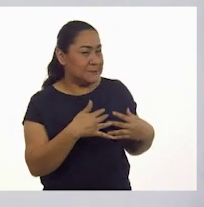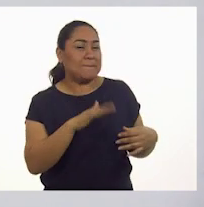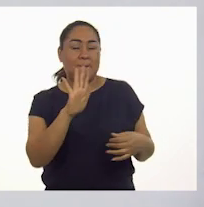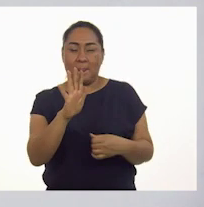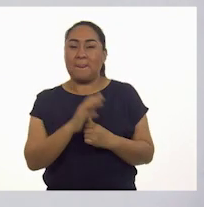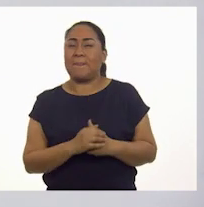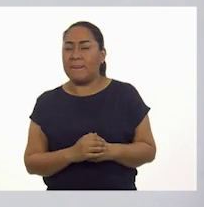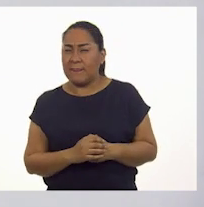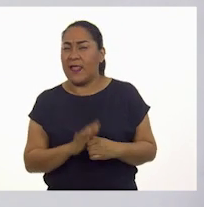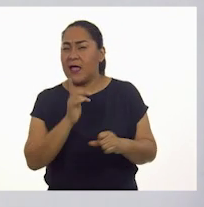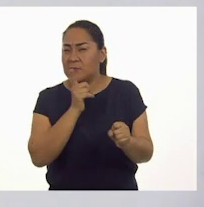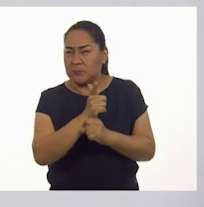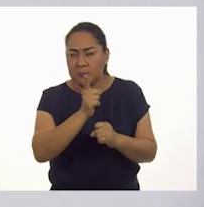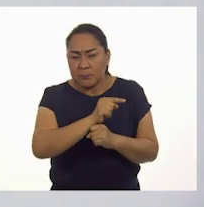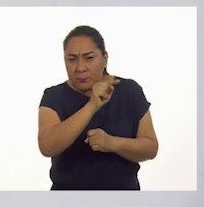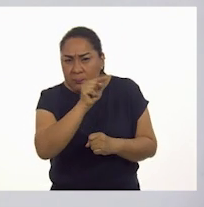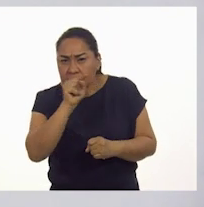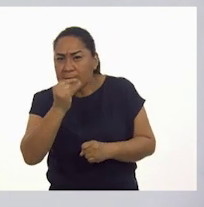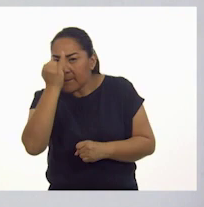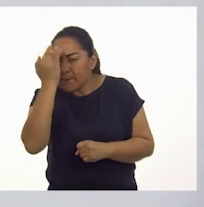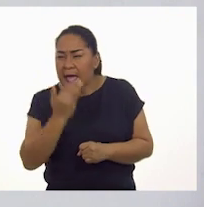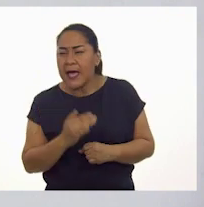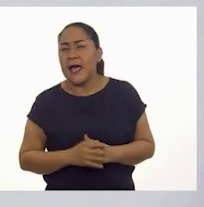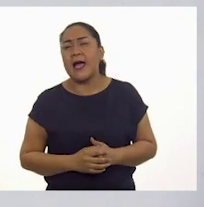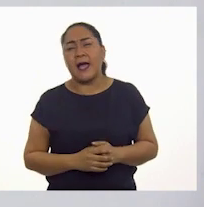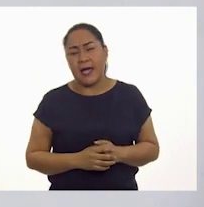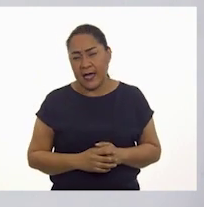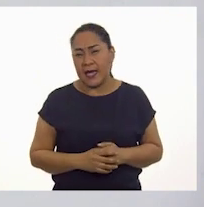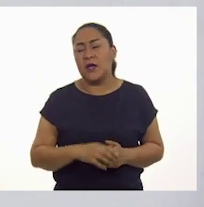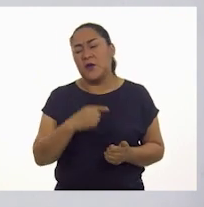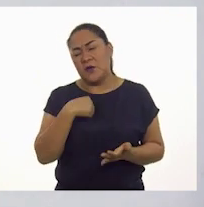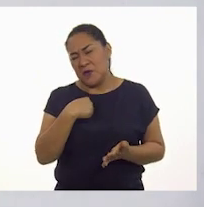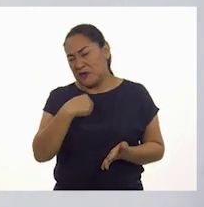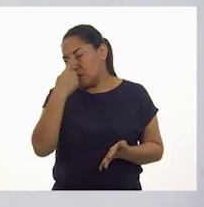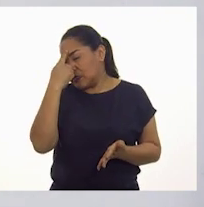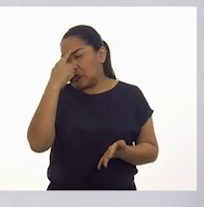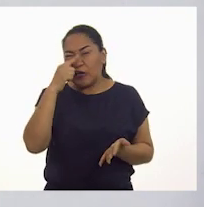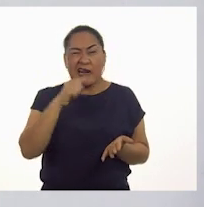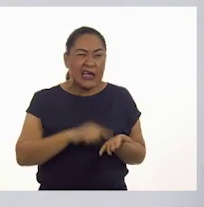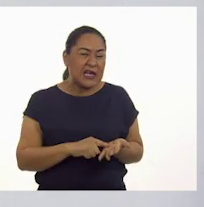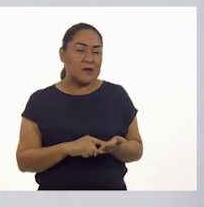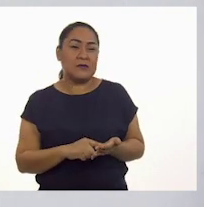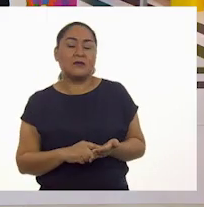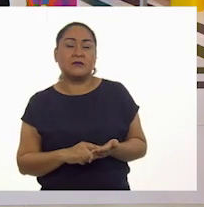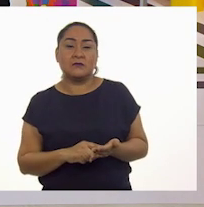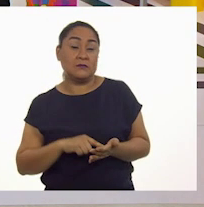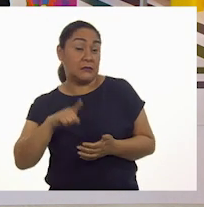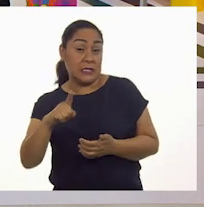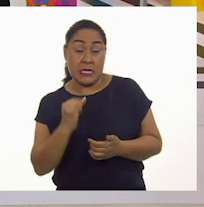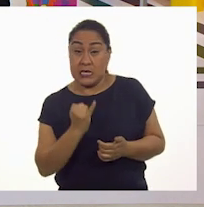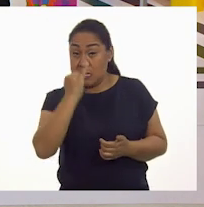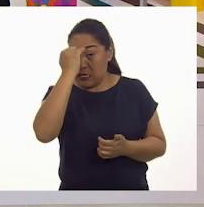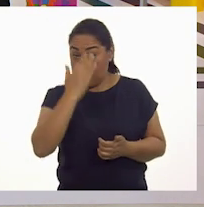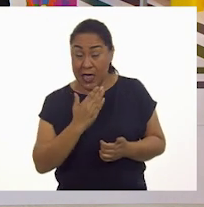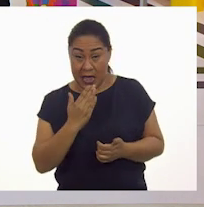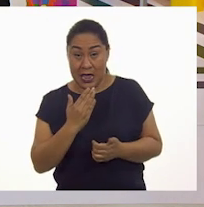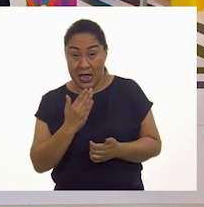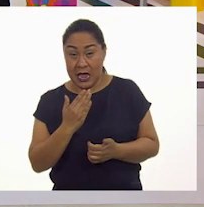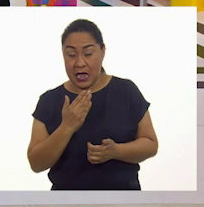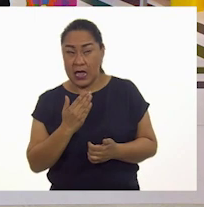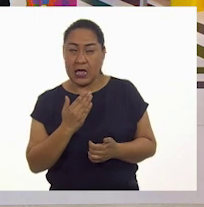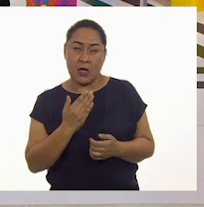Ya nos dieron muchas pistas las imágenes. Yo creo que la imagen número uno